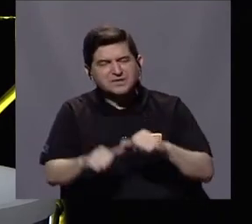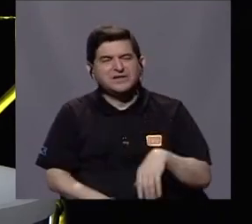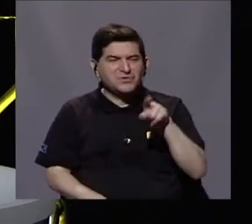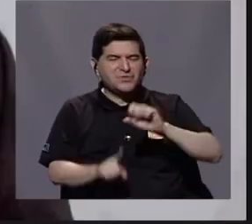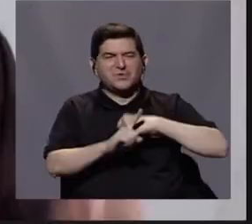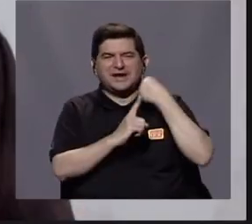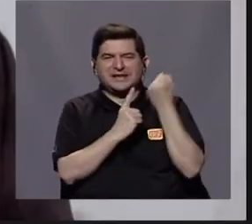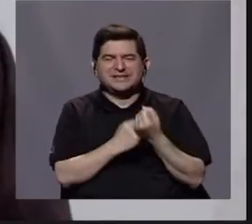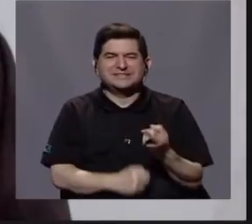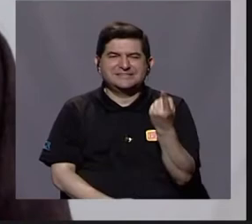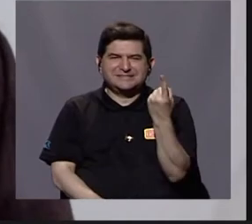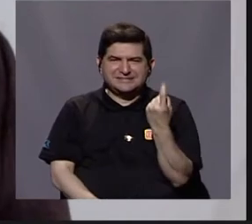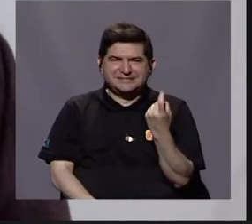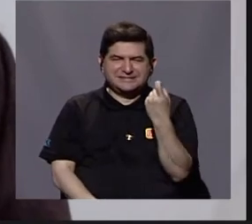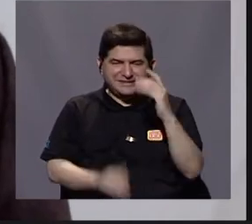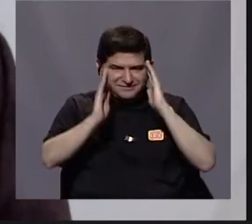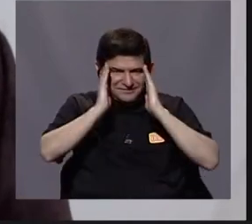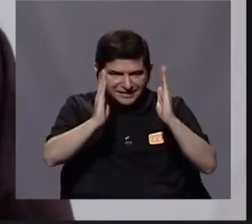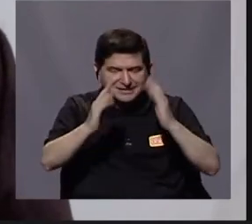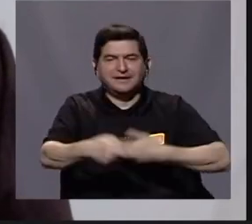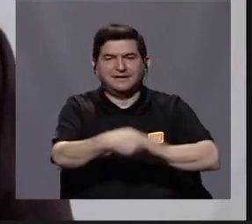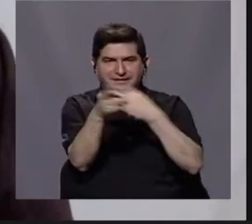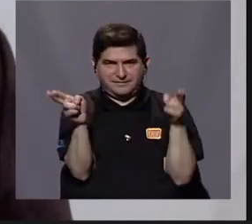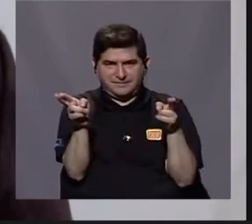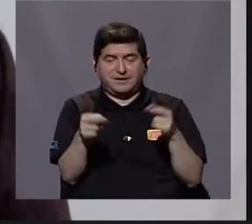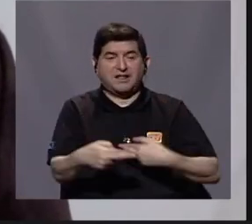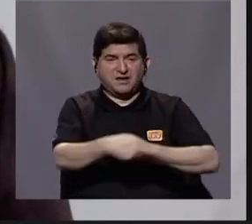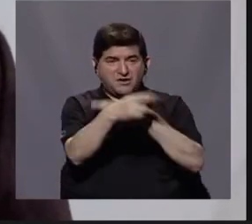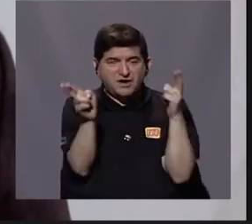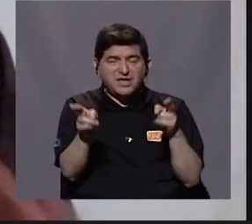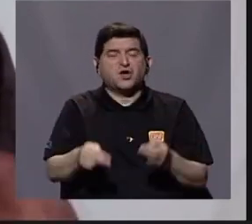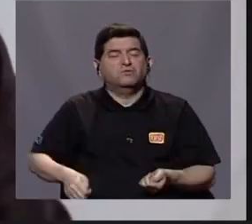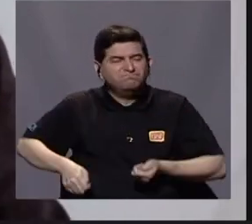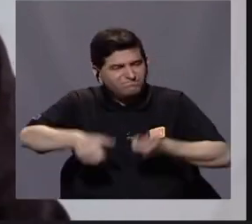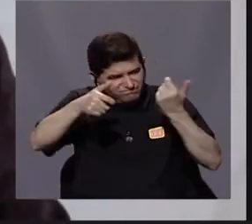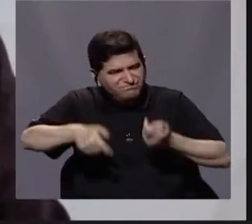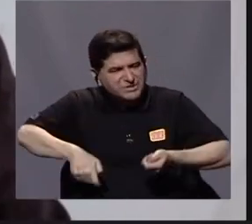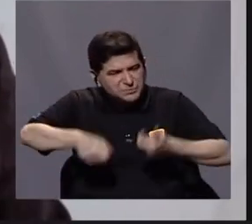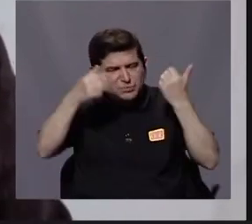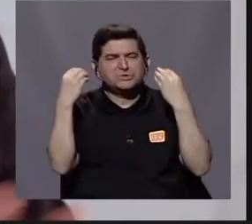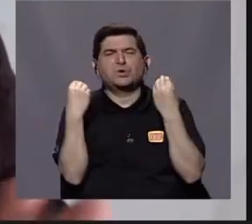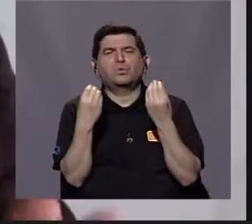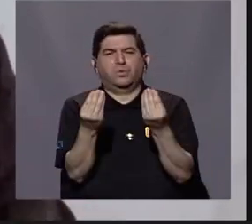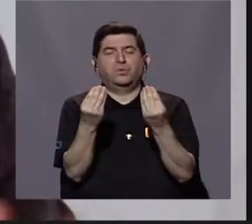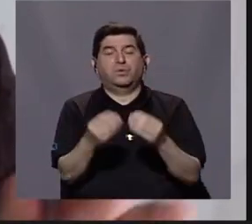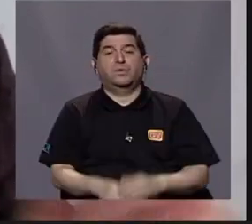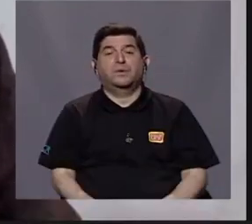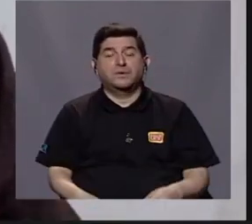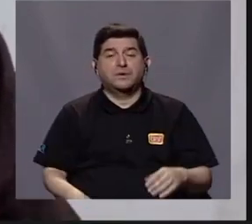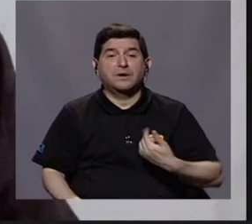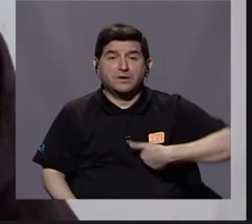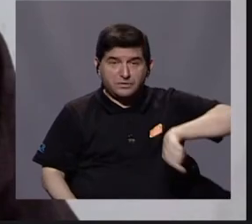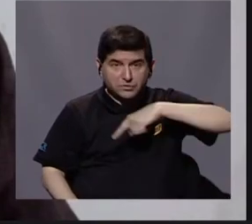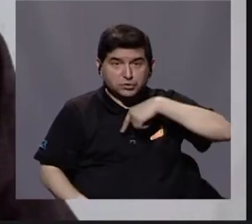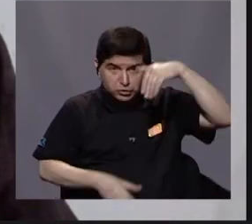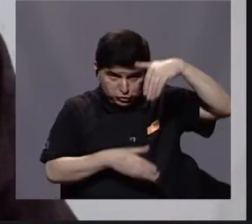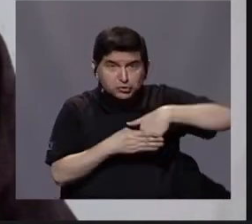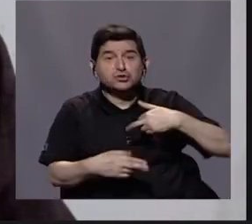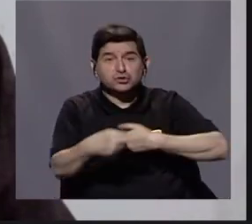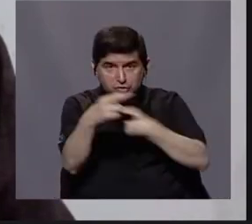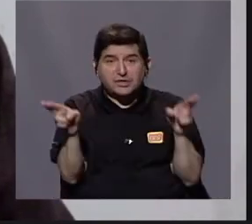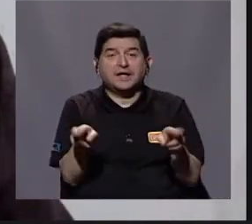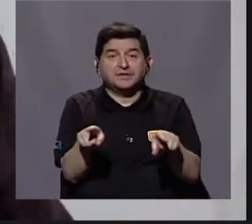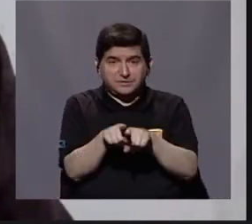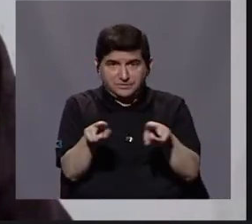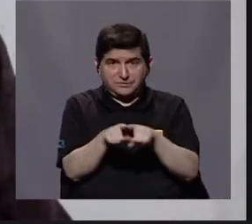pendiente en nuestra región, seguimos siendo una región expulsora, inclusive a nivel intrarregional, es